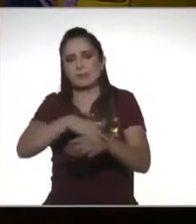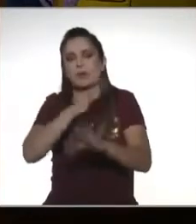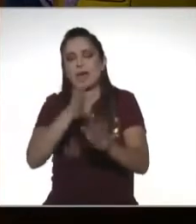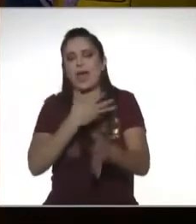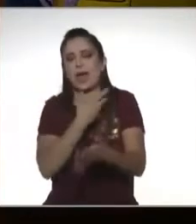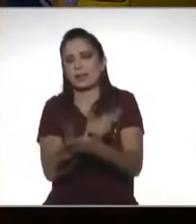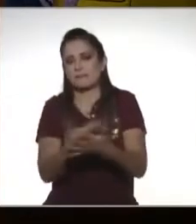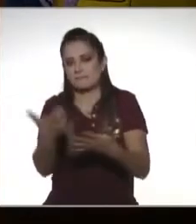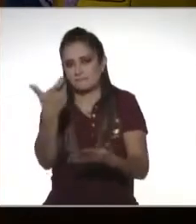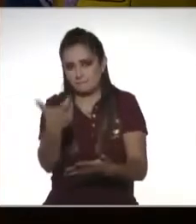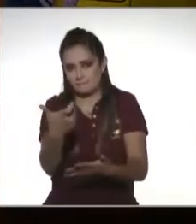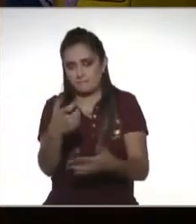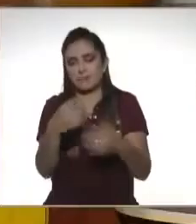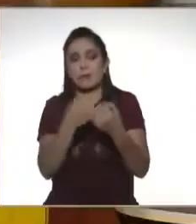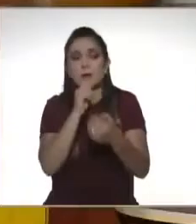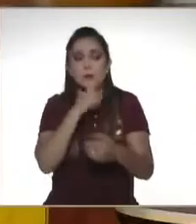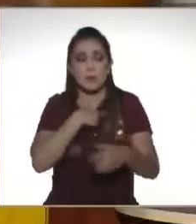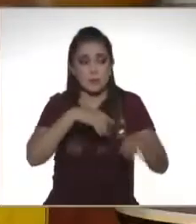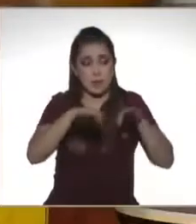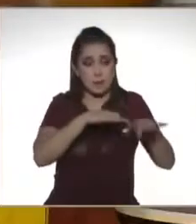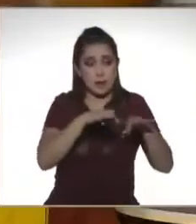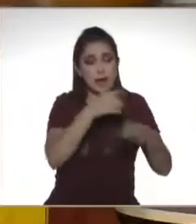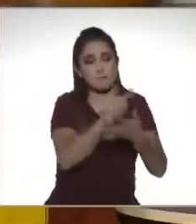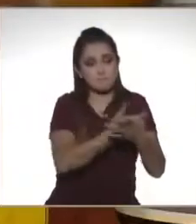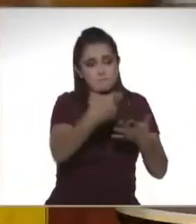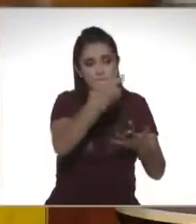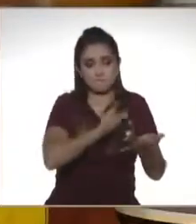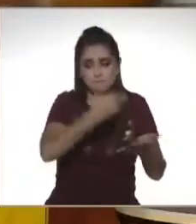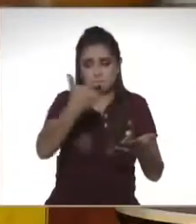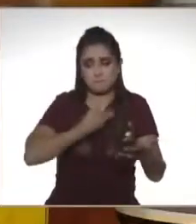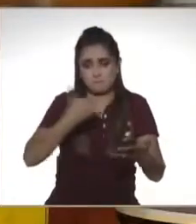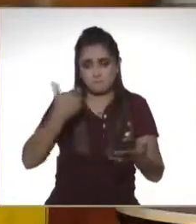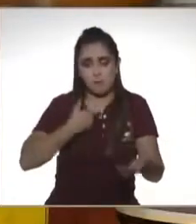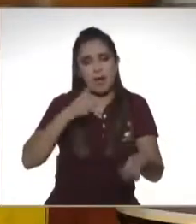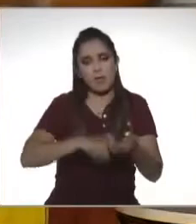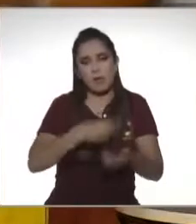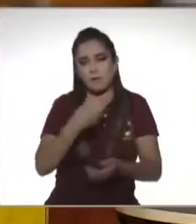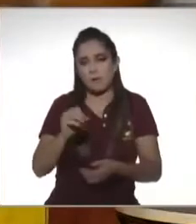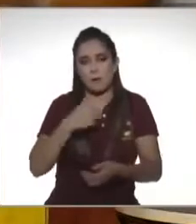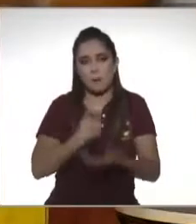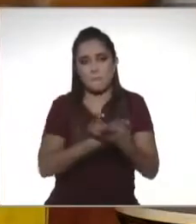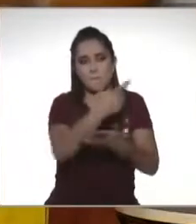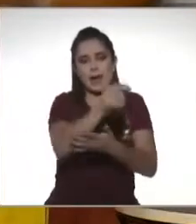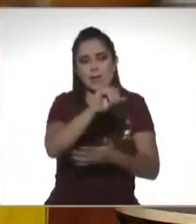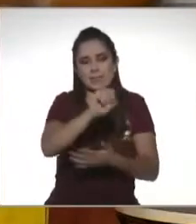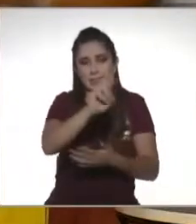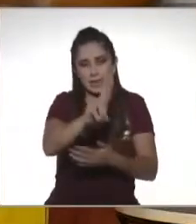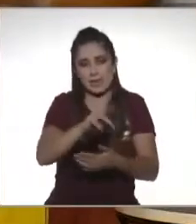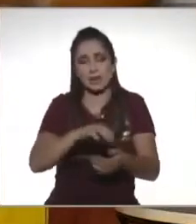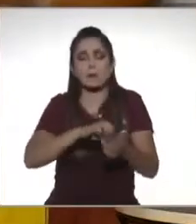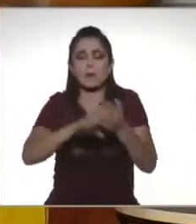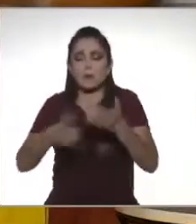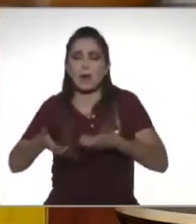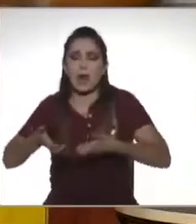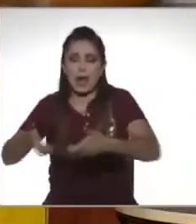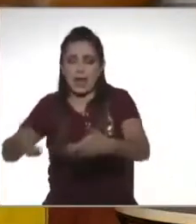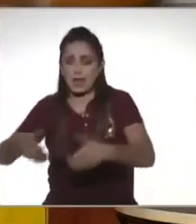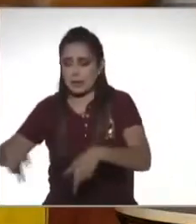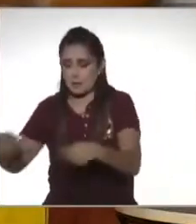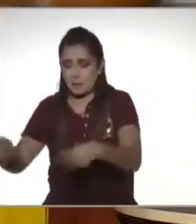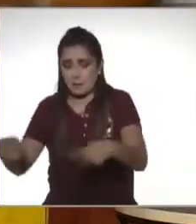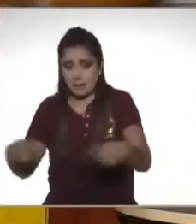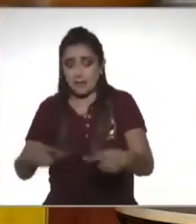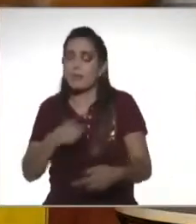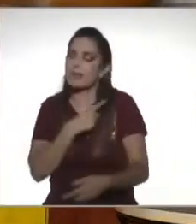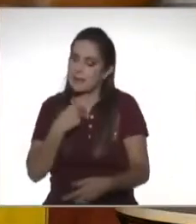asalariado, pues entonces también tiene que pagar el impuesto. Si vende, alguna persona vende productos en la vía pública, en principio tendría que